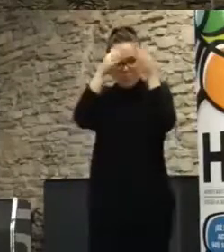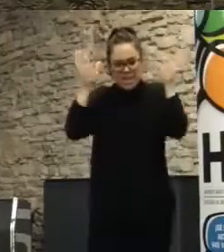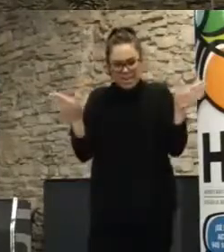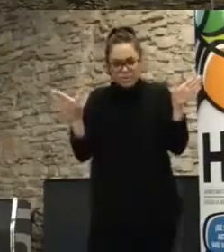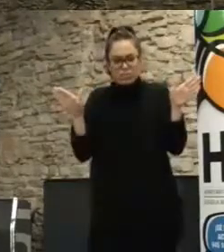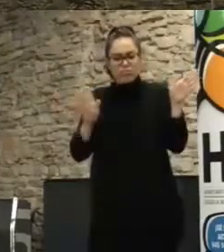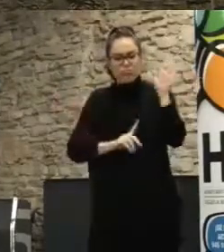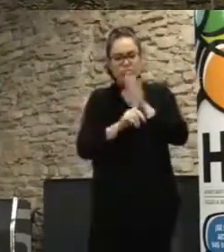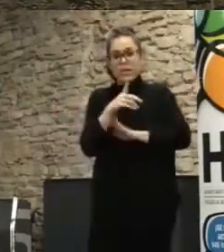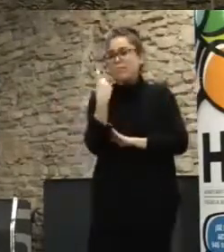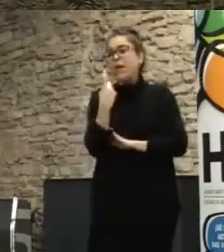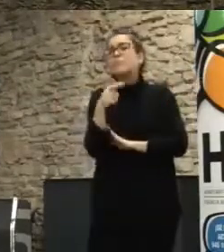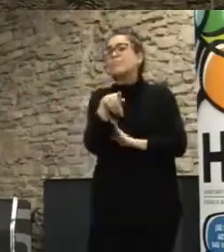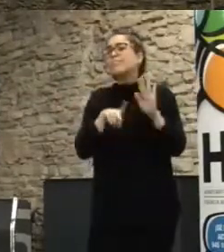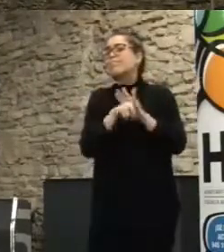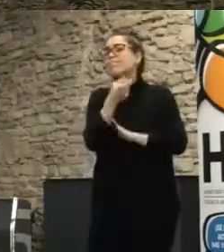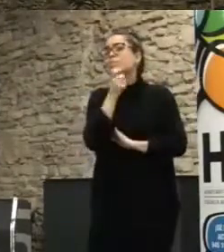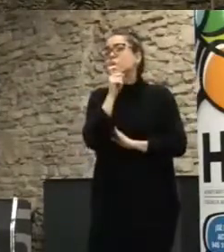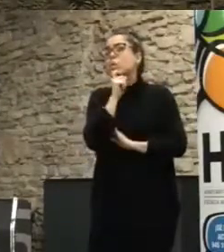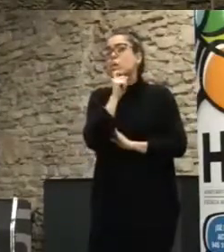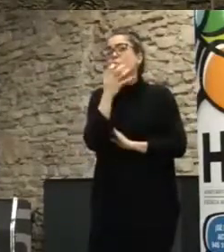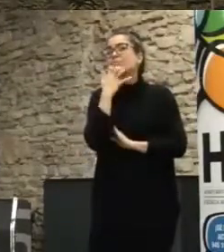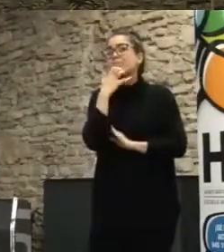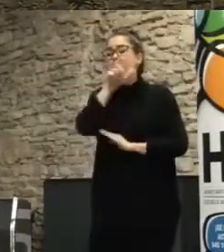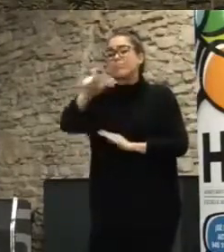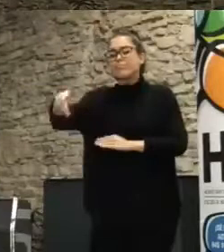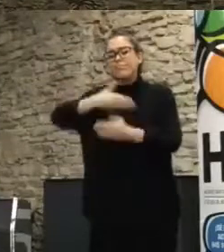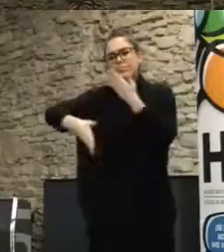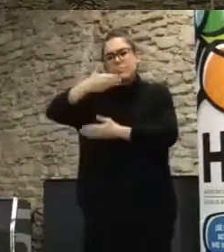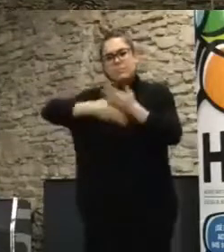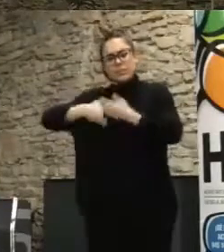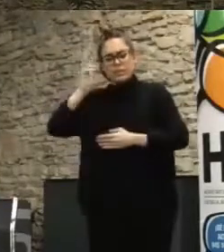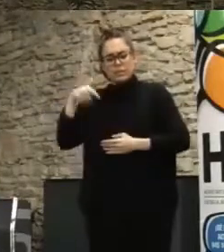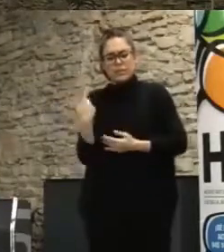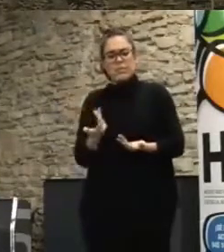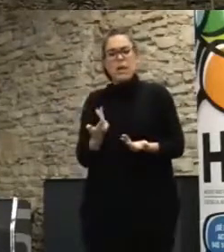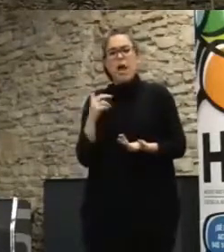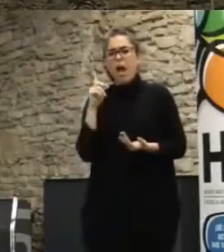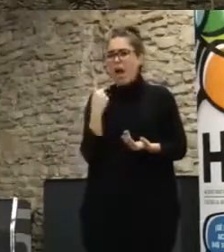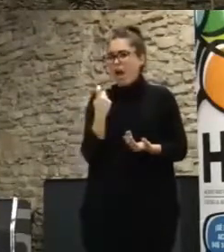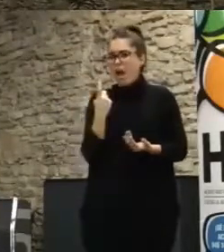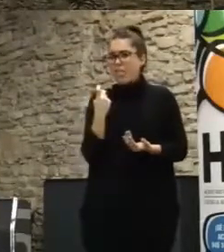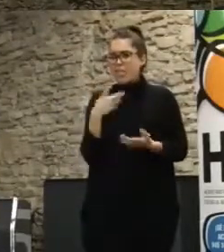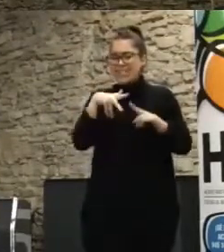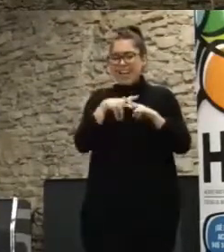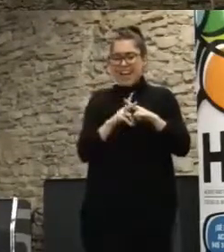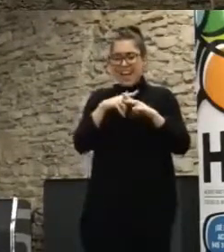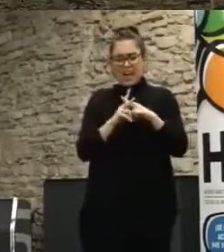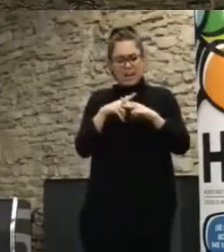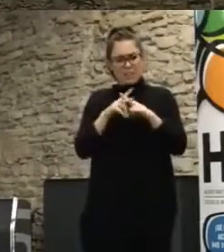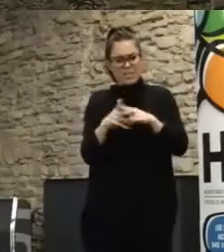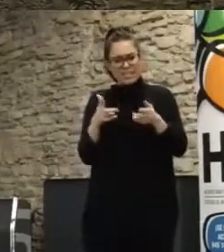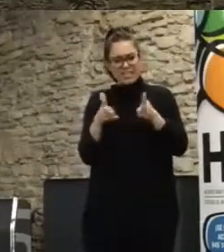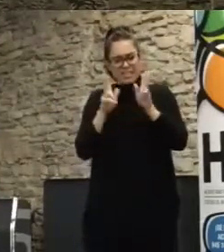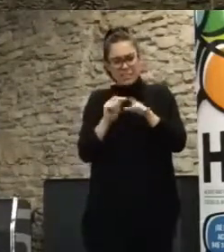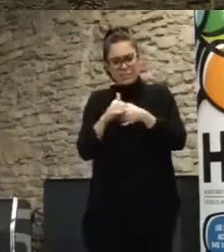conjuntamente con la ciudadanía. Esta red de comunes democráticos, ¿no? Hablando del común, de los comunes, vinculada a herramientas libres de participación es bastante